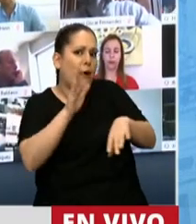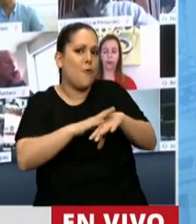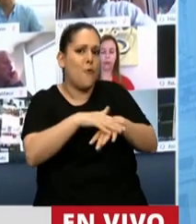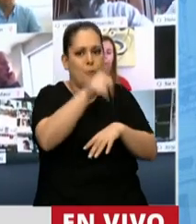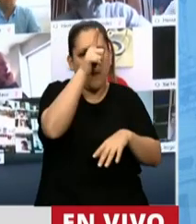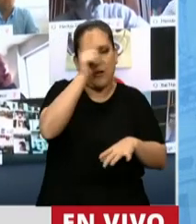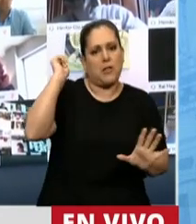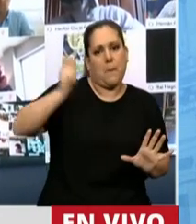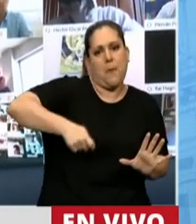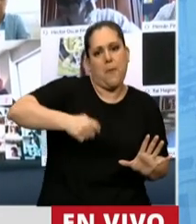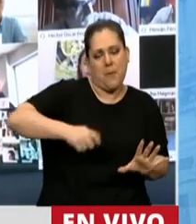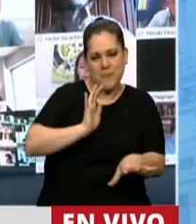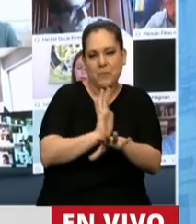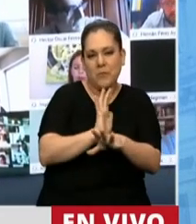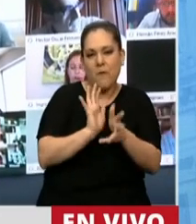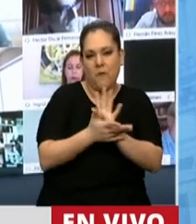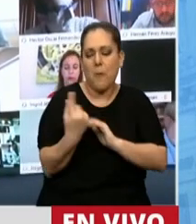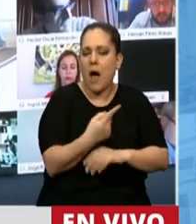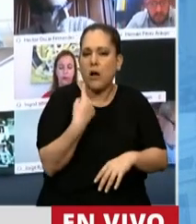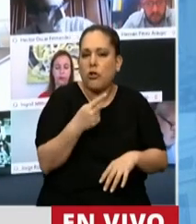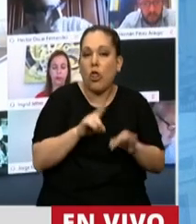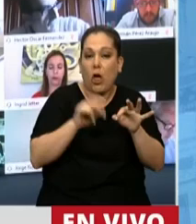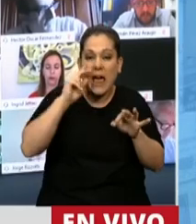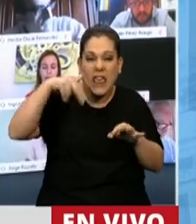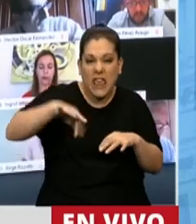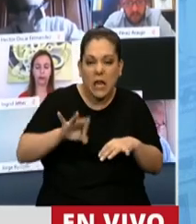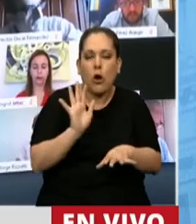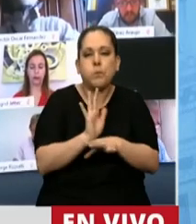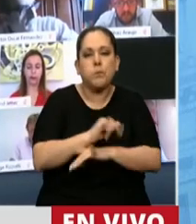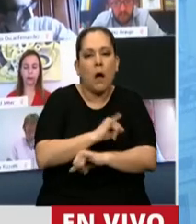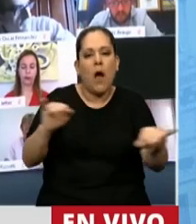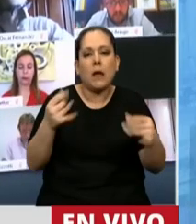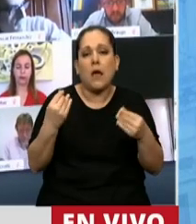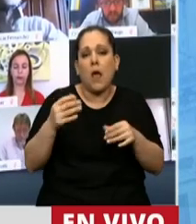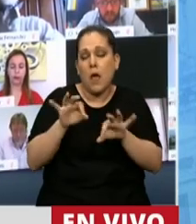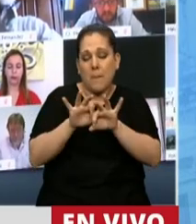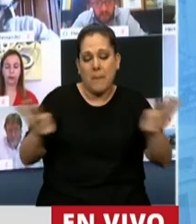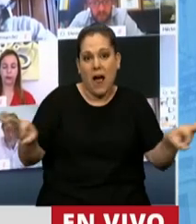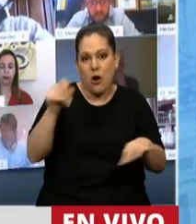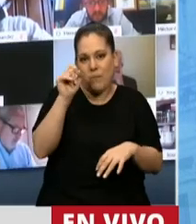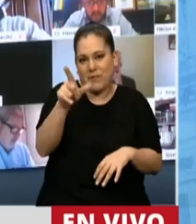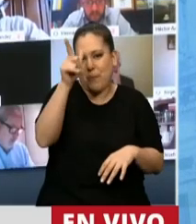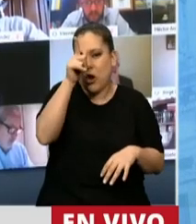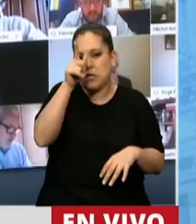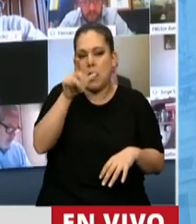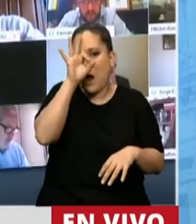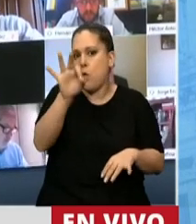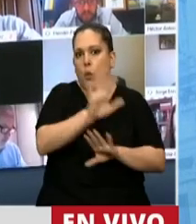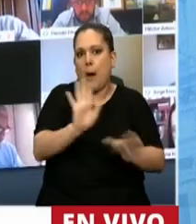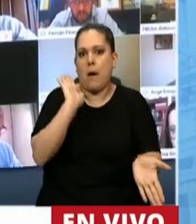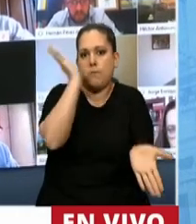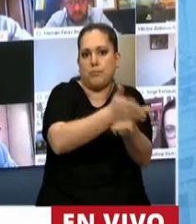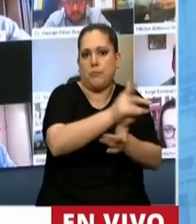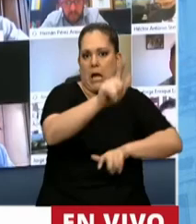es que entre todos nos comprometamos para que ese palito nunca más abolle ideologías. Nada más, muchas gracias.